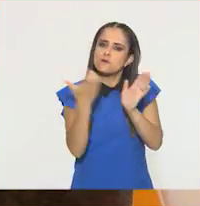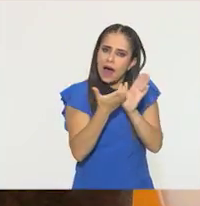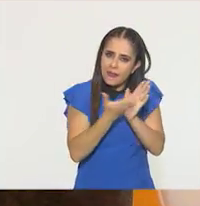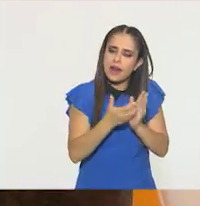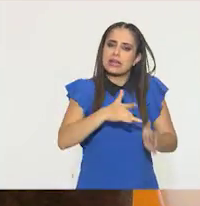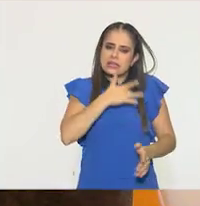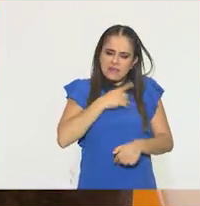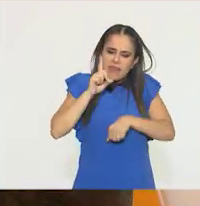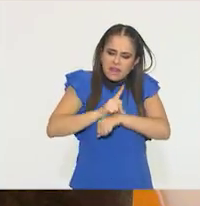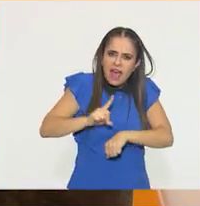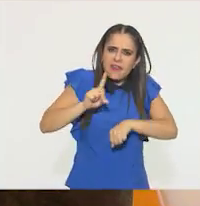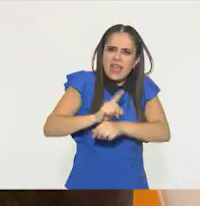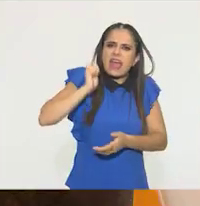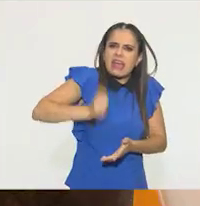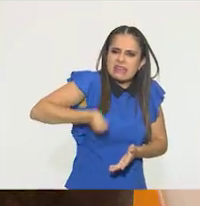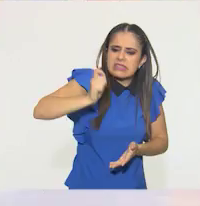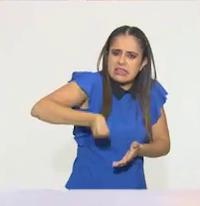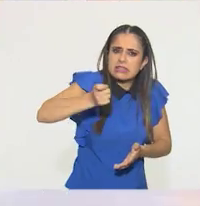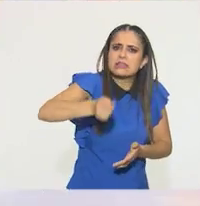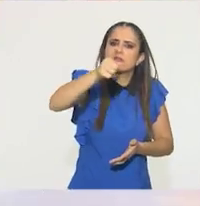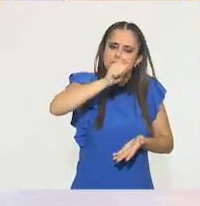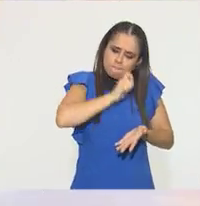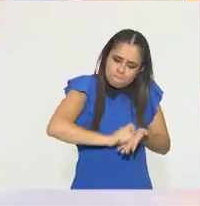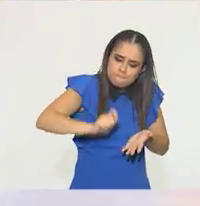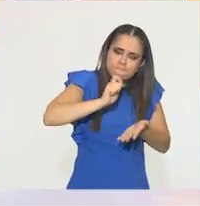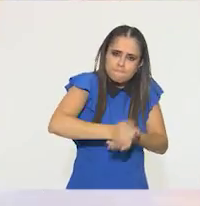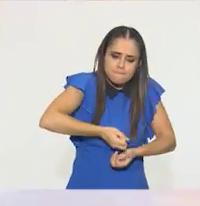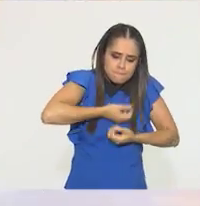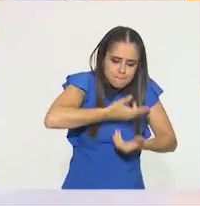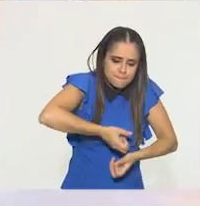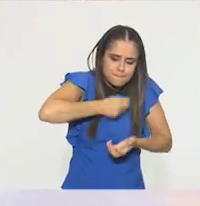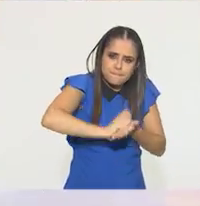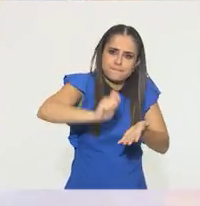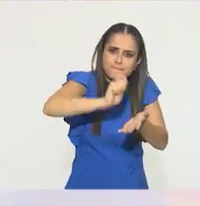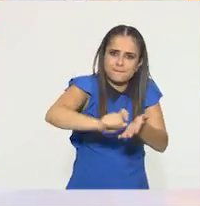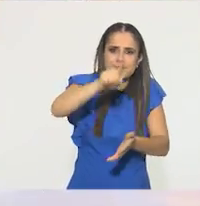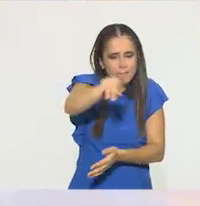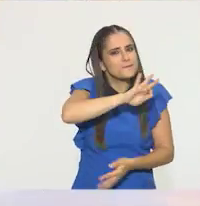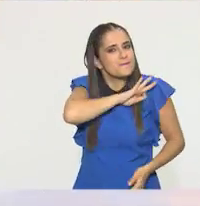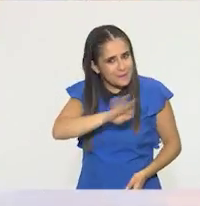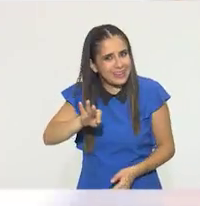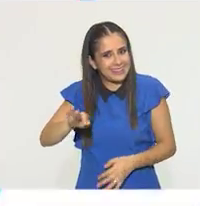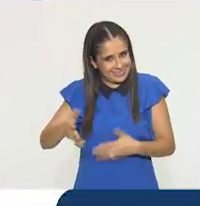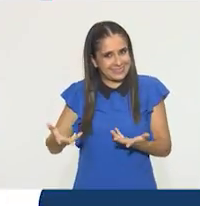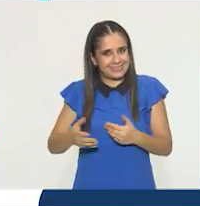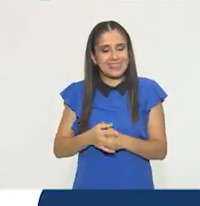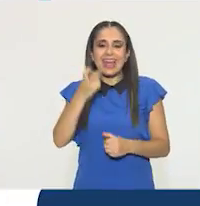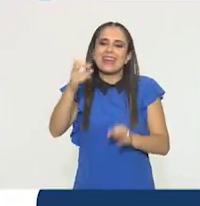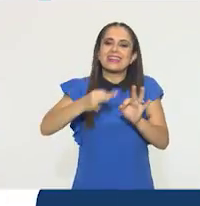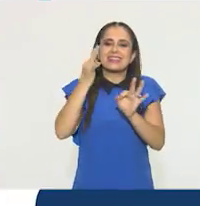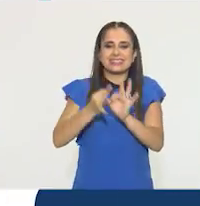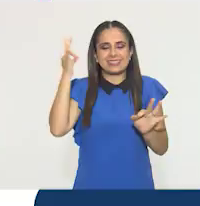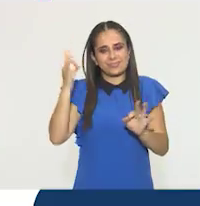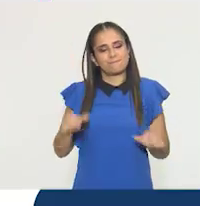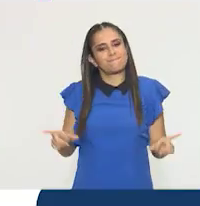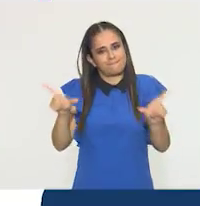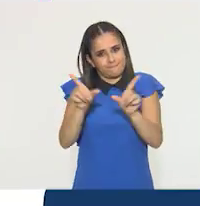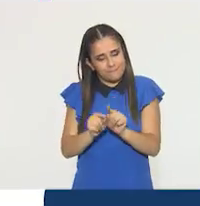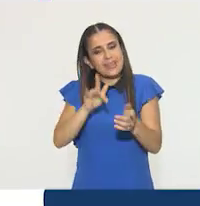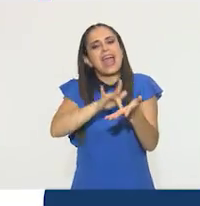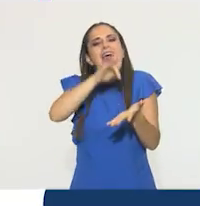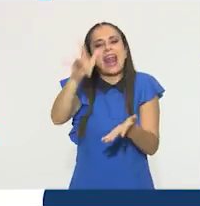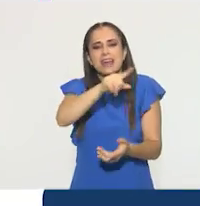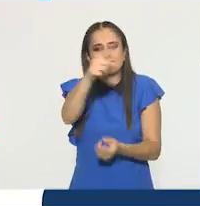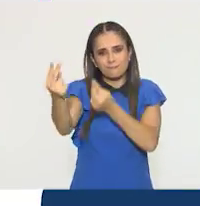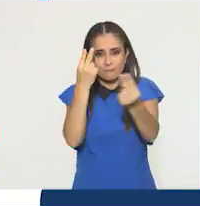ponerlo en práctica. Muy bien, chicos. Eso ha sido todo por hoy. Les agradezco que hayan